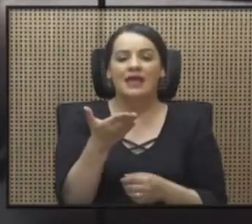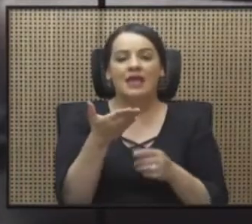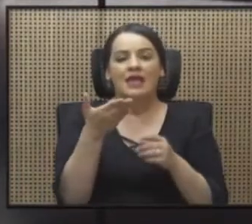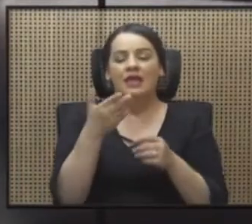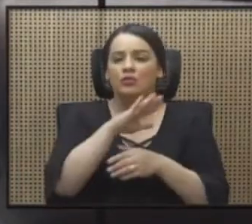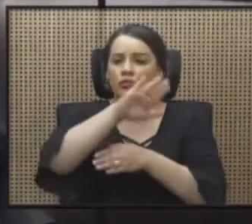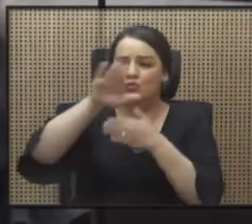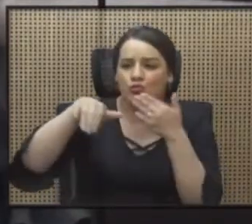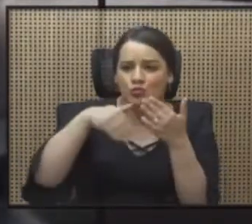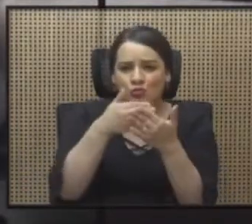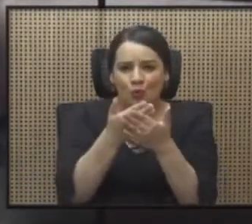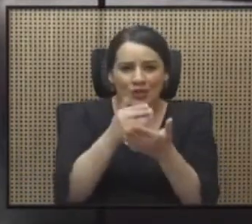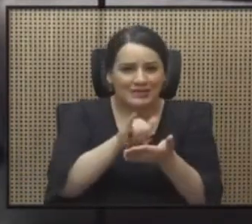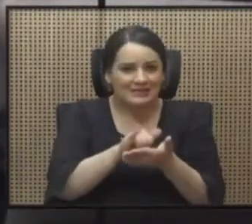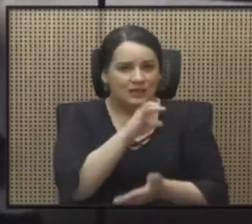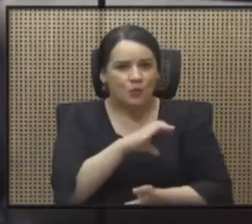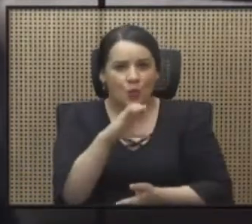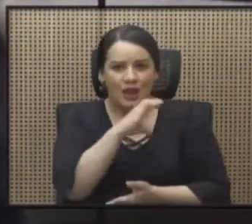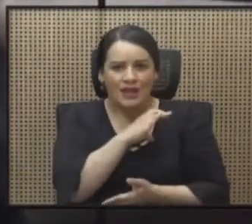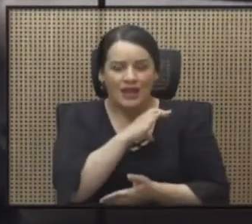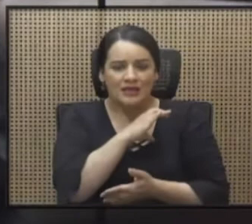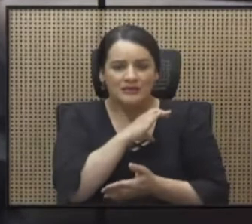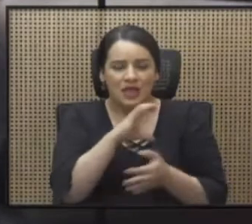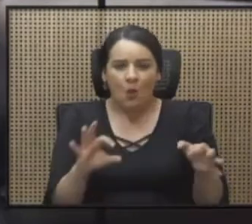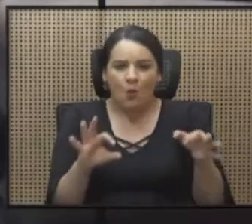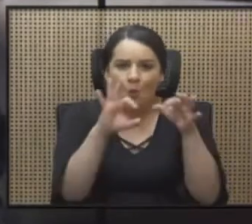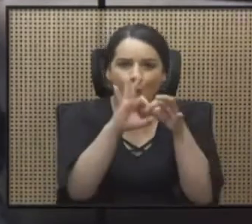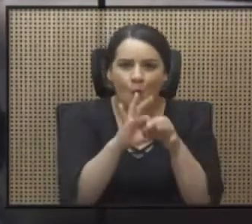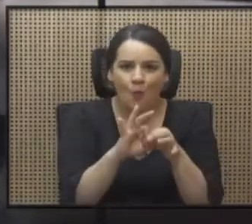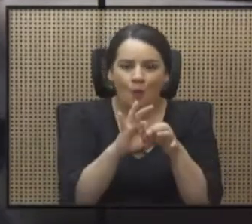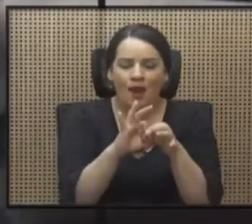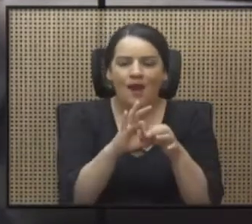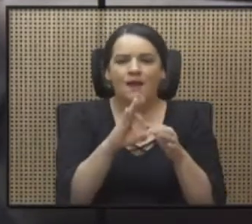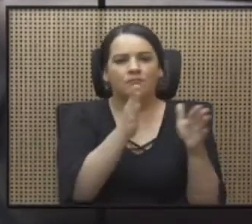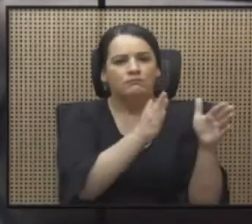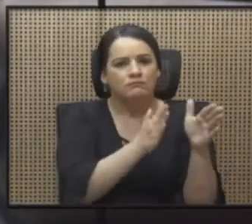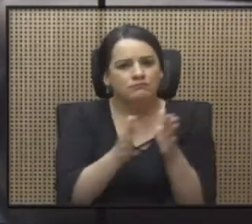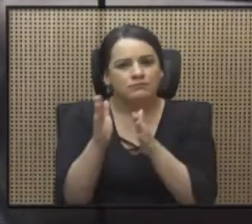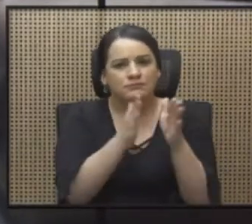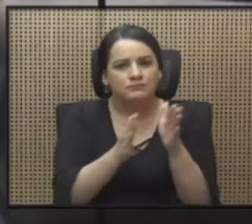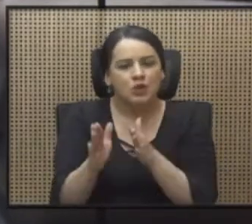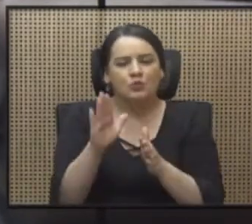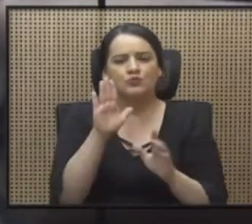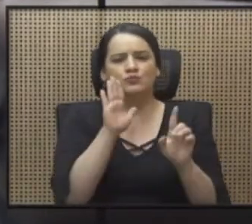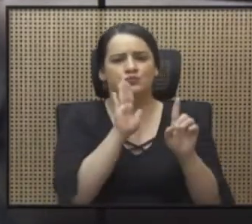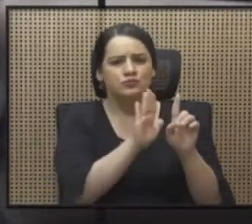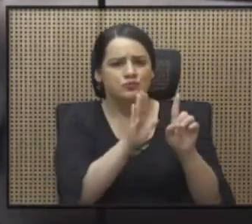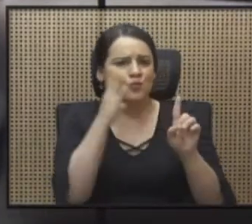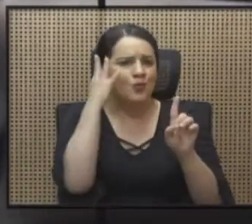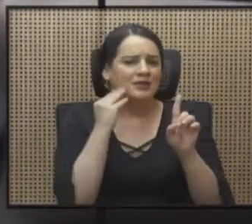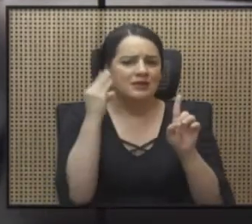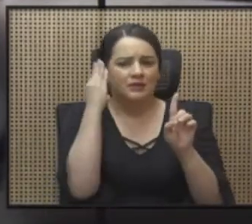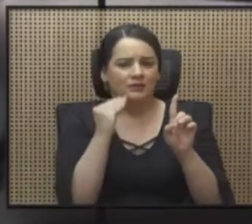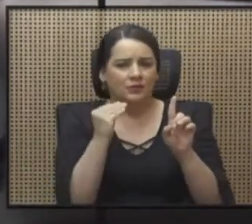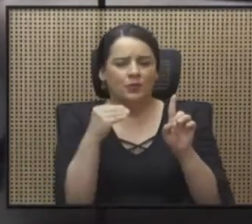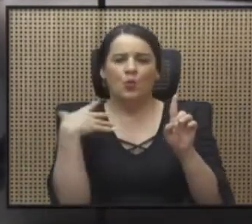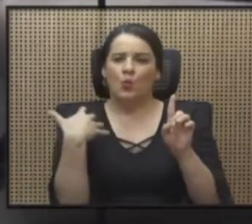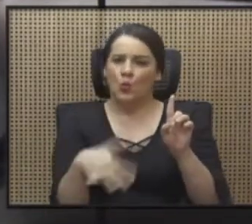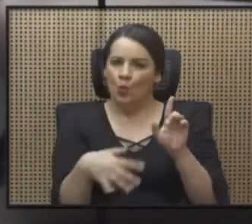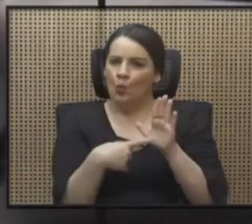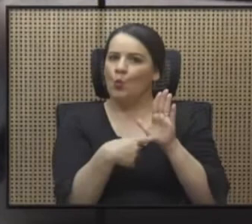a su preparación y su experiencia, es la carta de presentación que ella tiene.